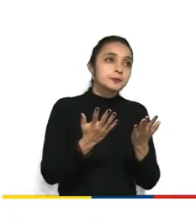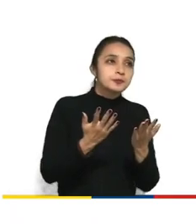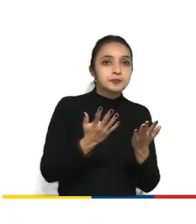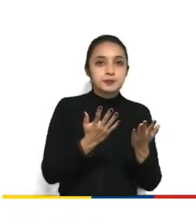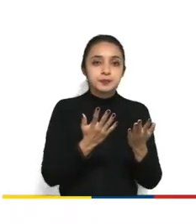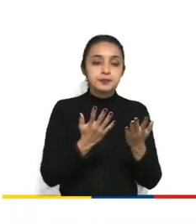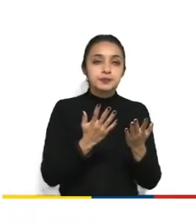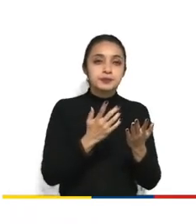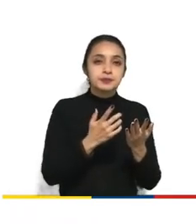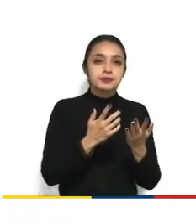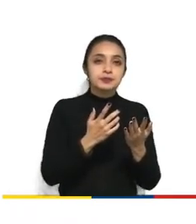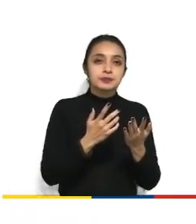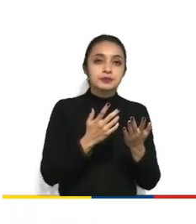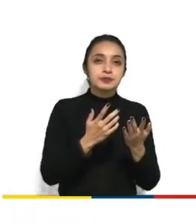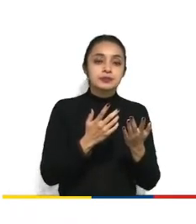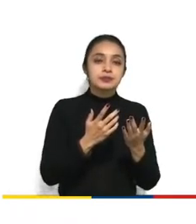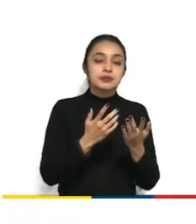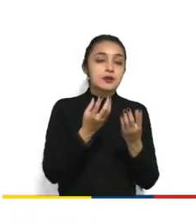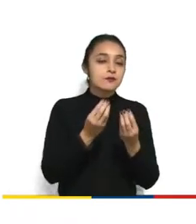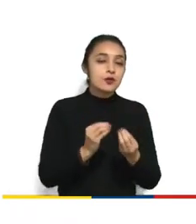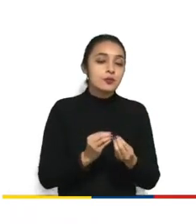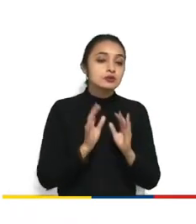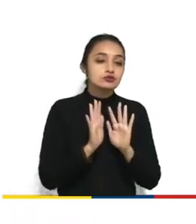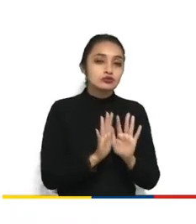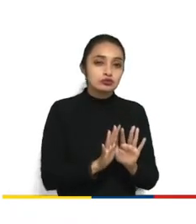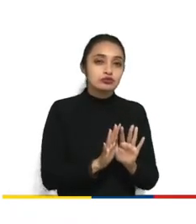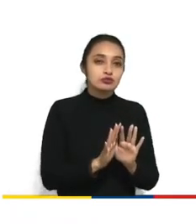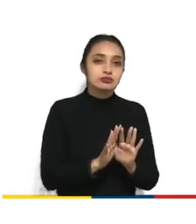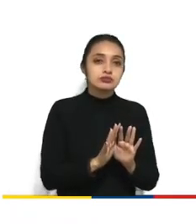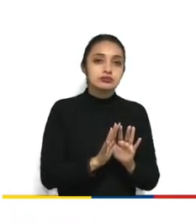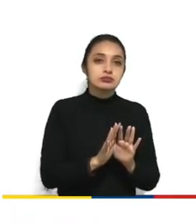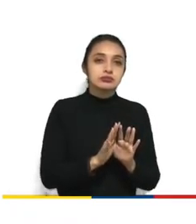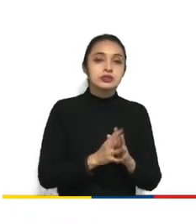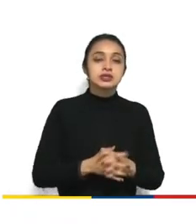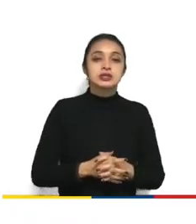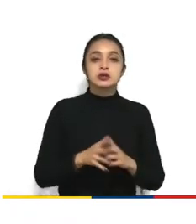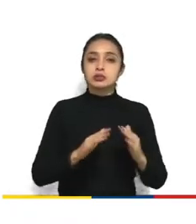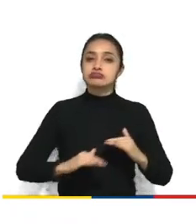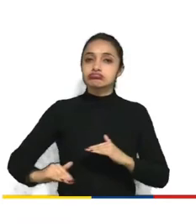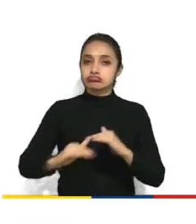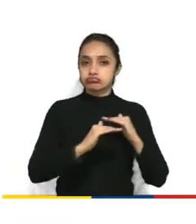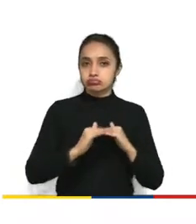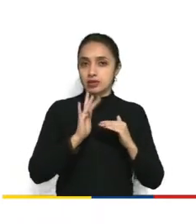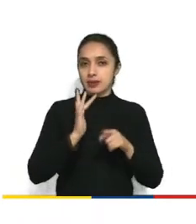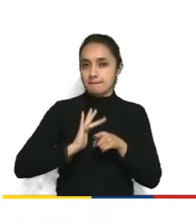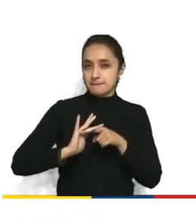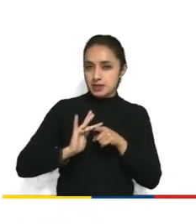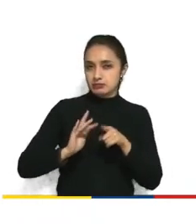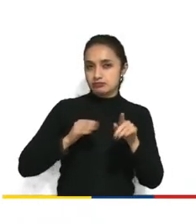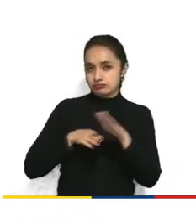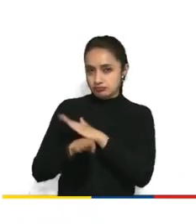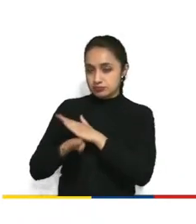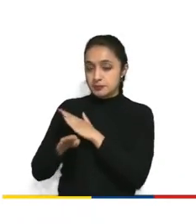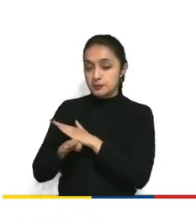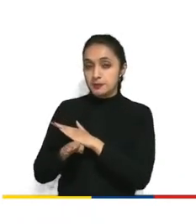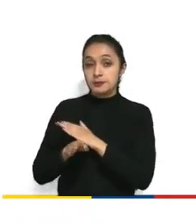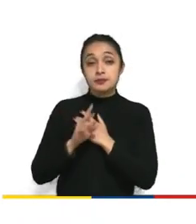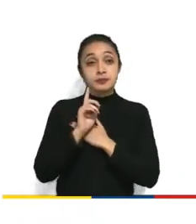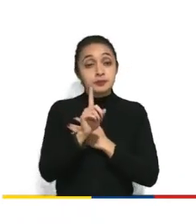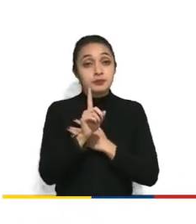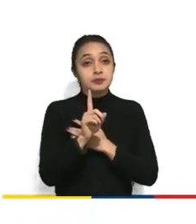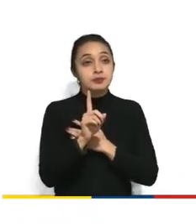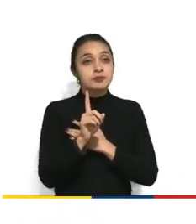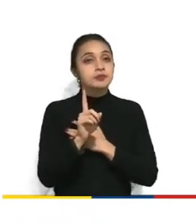de tipos de neutralidad con respecto a las aplicaciones después de que hubo